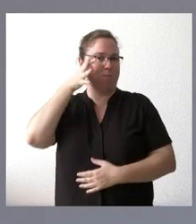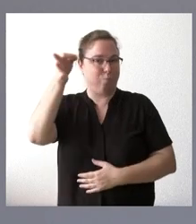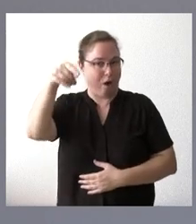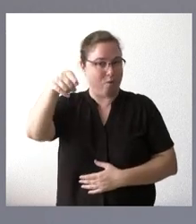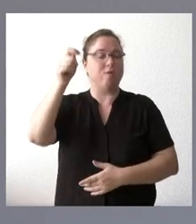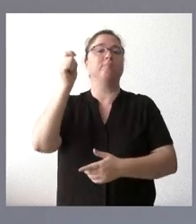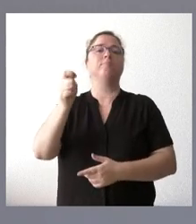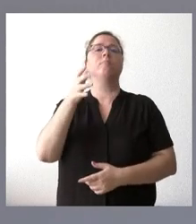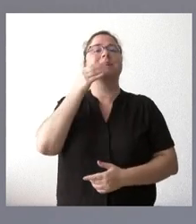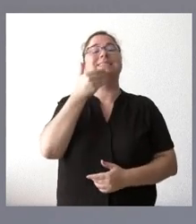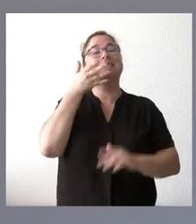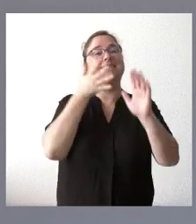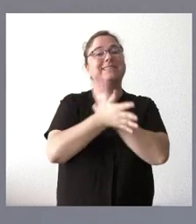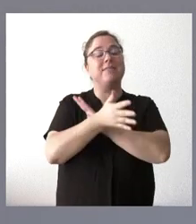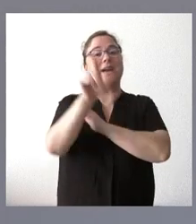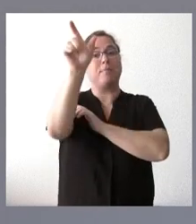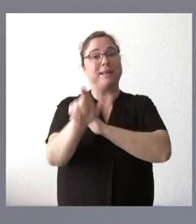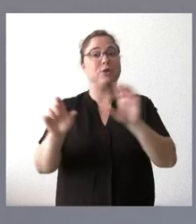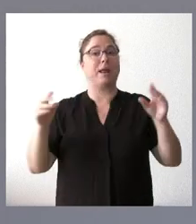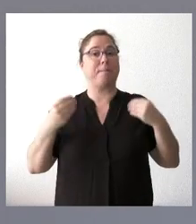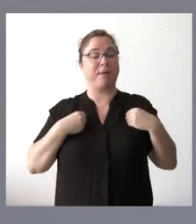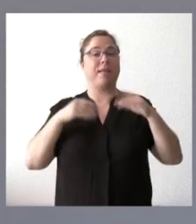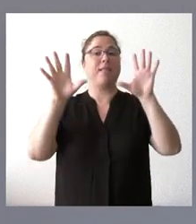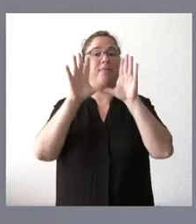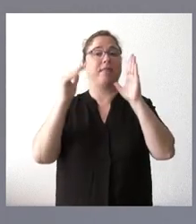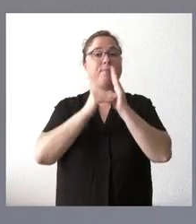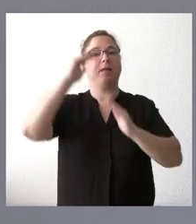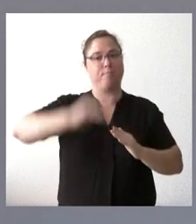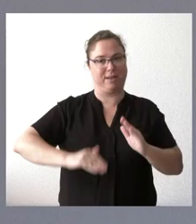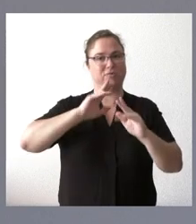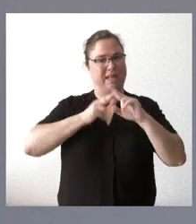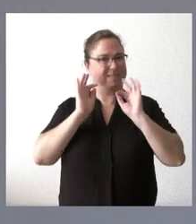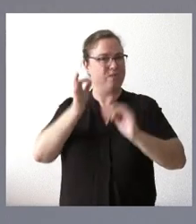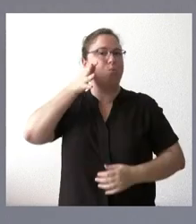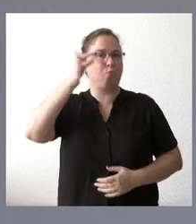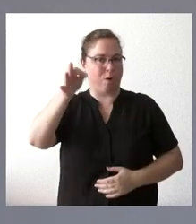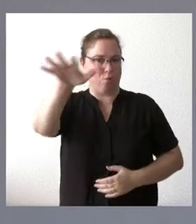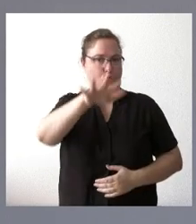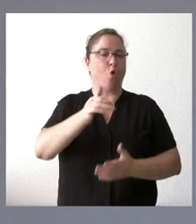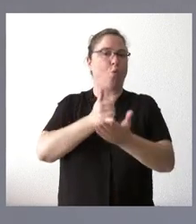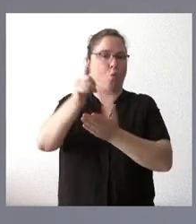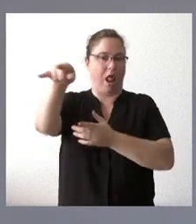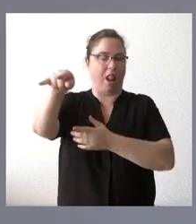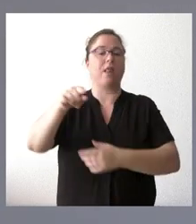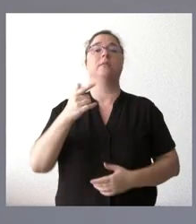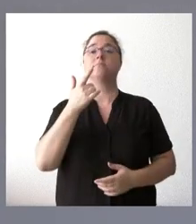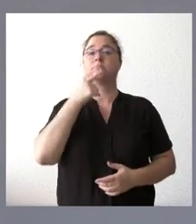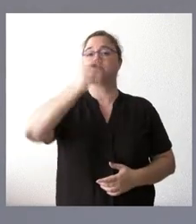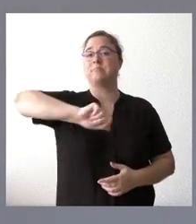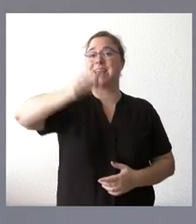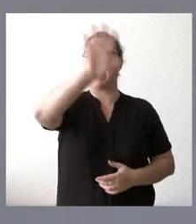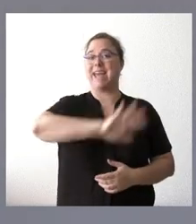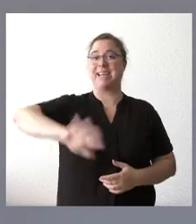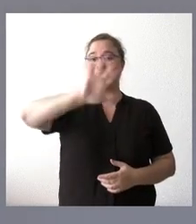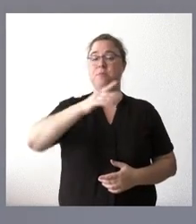municipios de menos de 10.000 habitantes. En el marco del Real Decreto Nacional, el rango está en